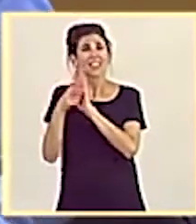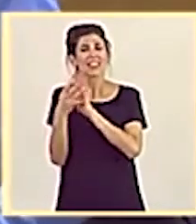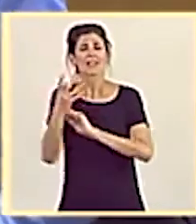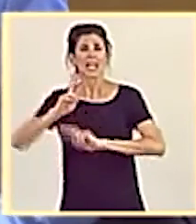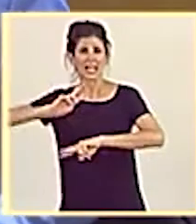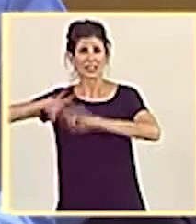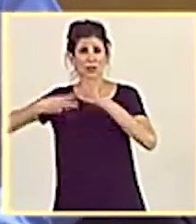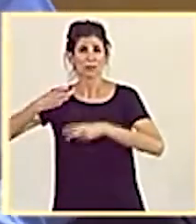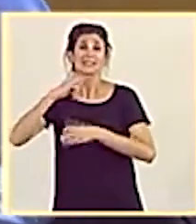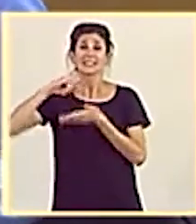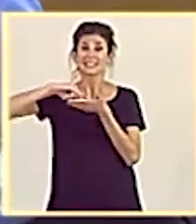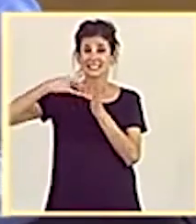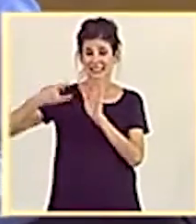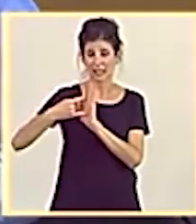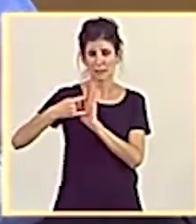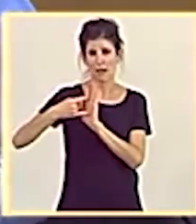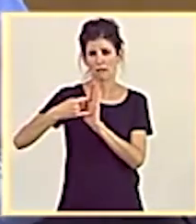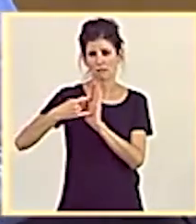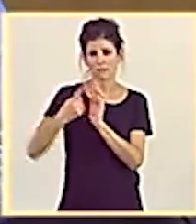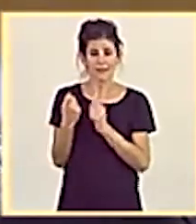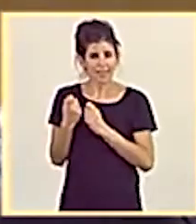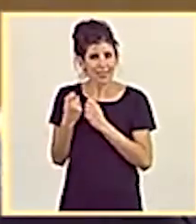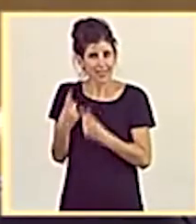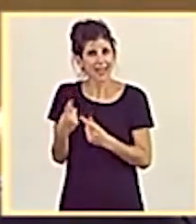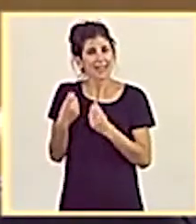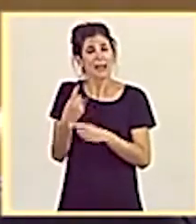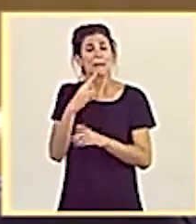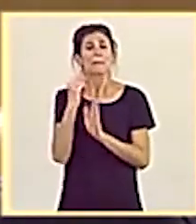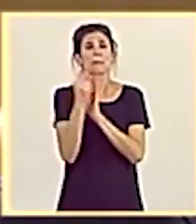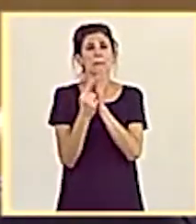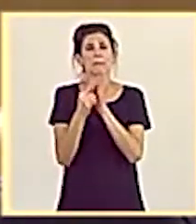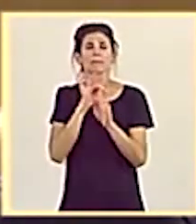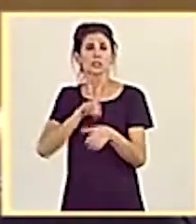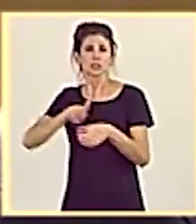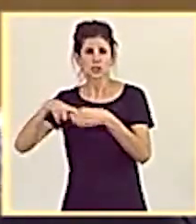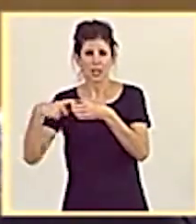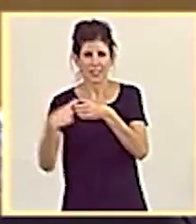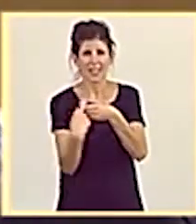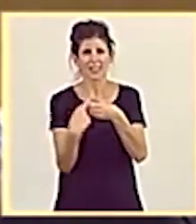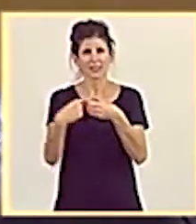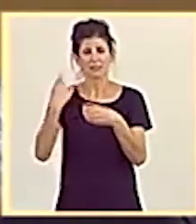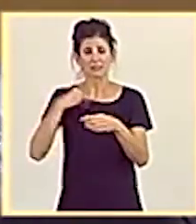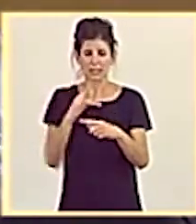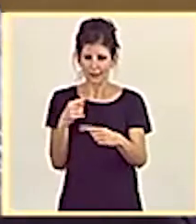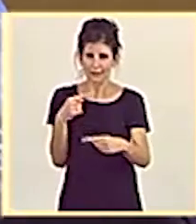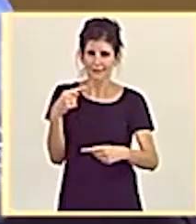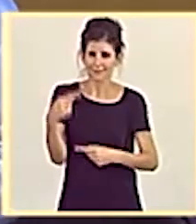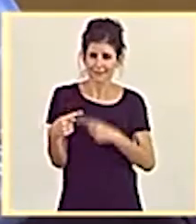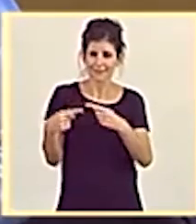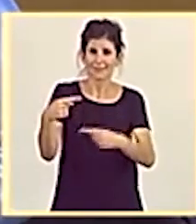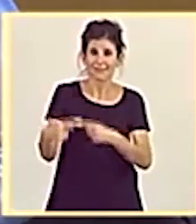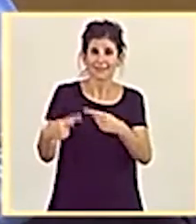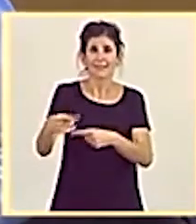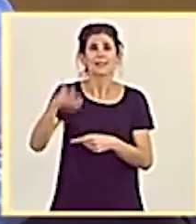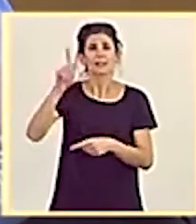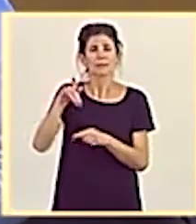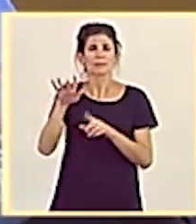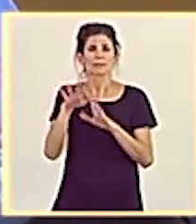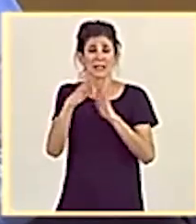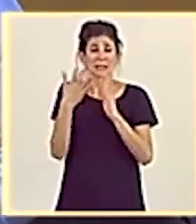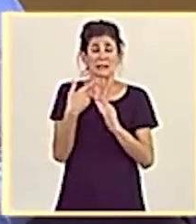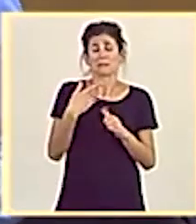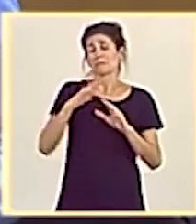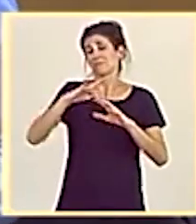reformas del sistema, garantizando los principios de solidaridad intergeneracional, universalidad de las